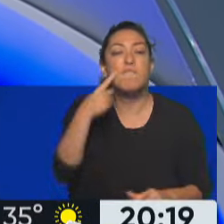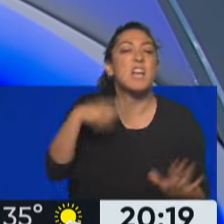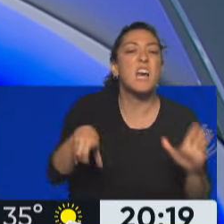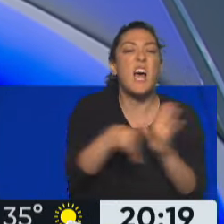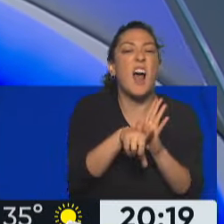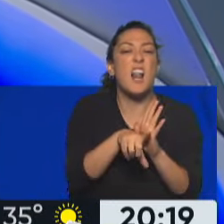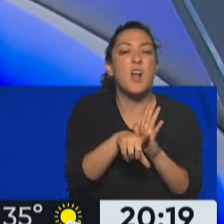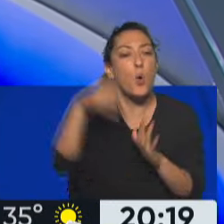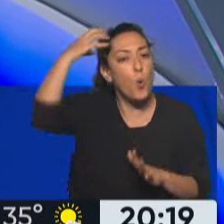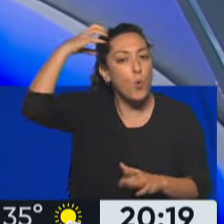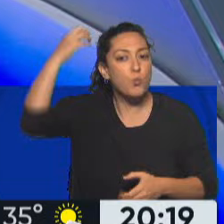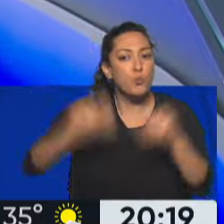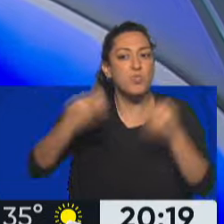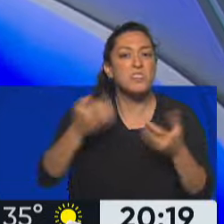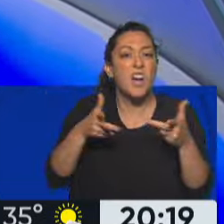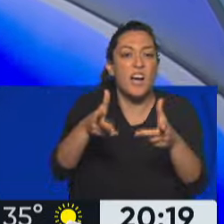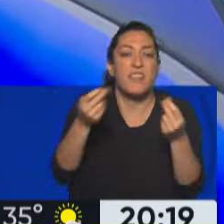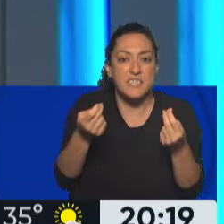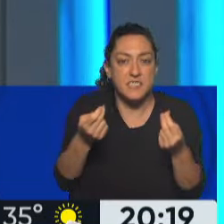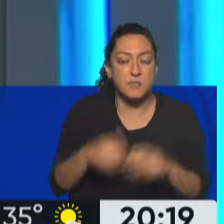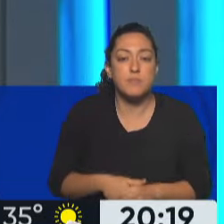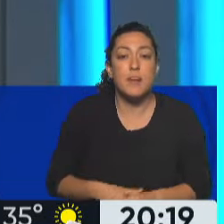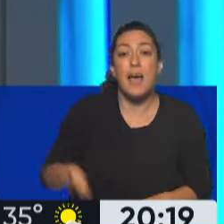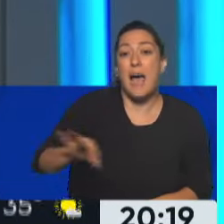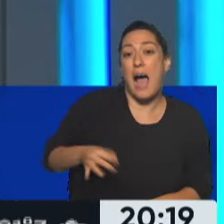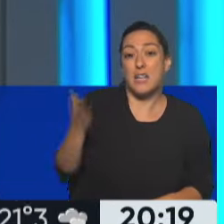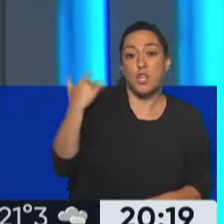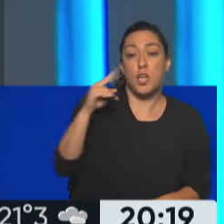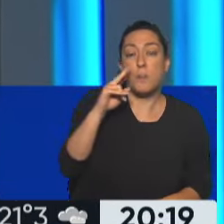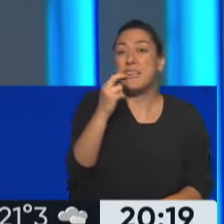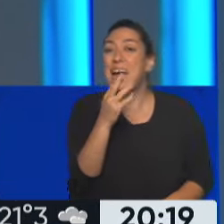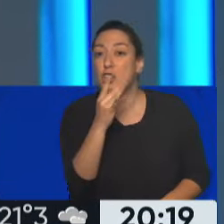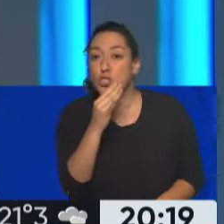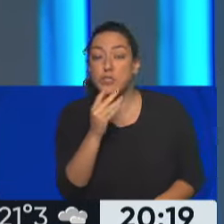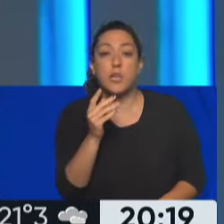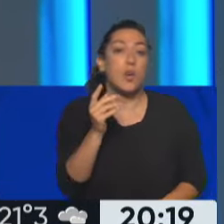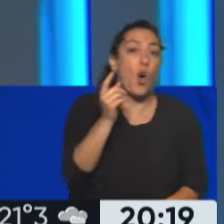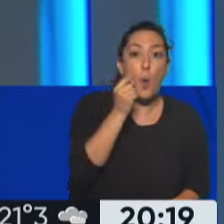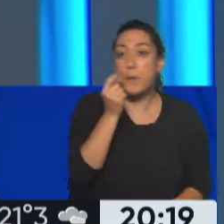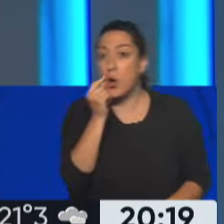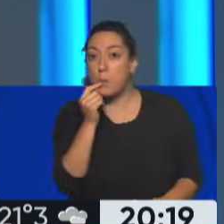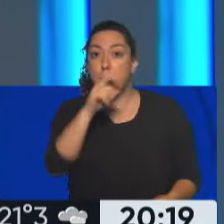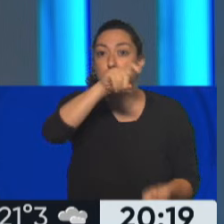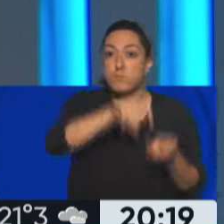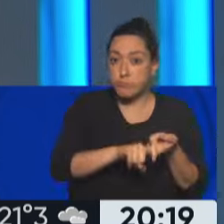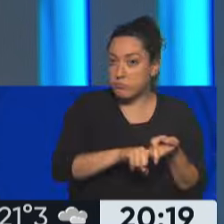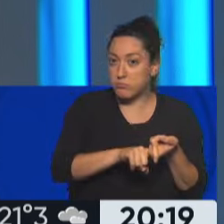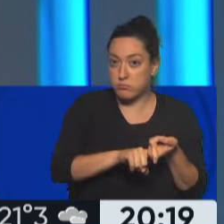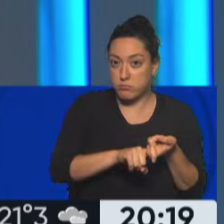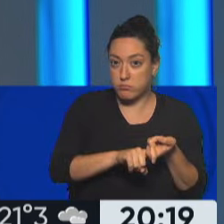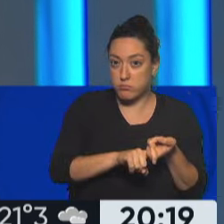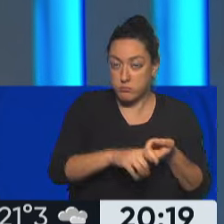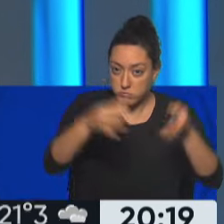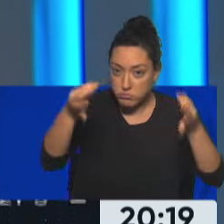dice la justicia? Primero, hay que contar. En el año 2014, estos dos hombres contraen matrimonio. Sí. Luego de contraer matrimonio,